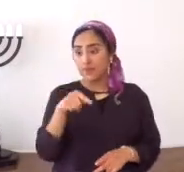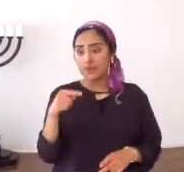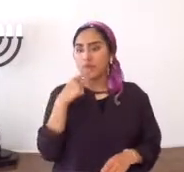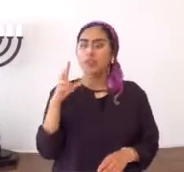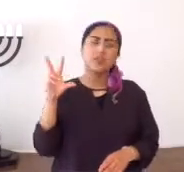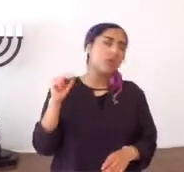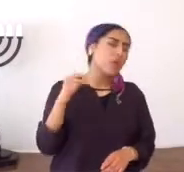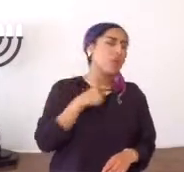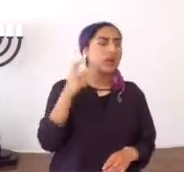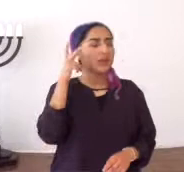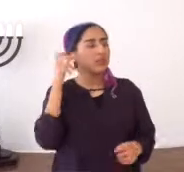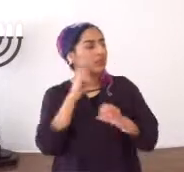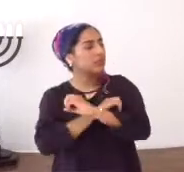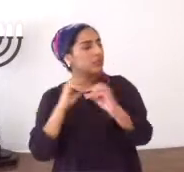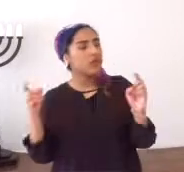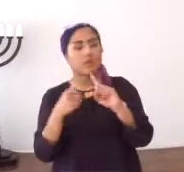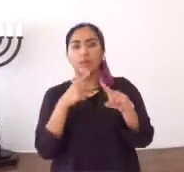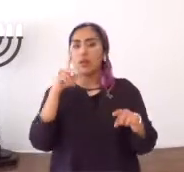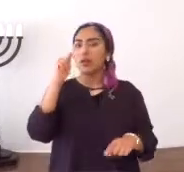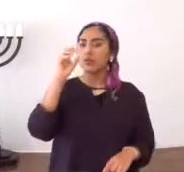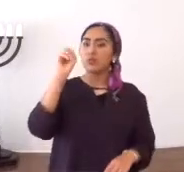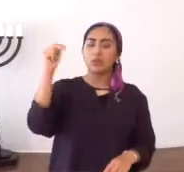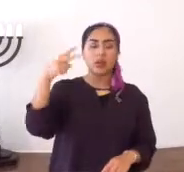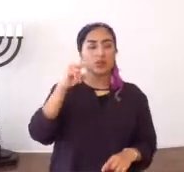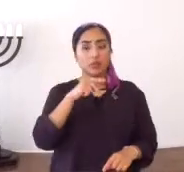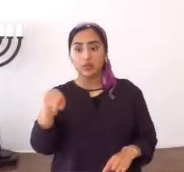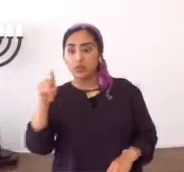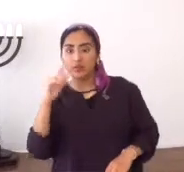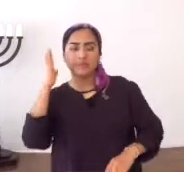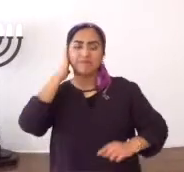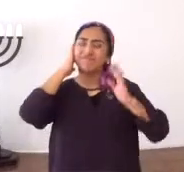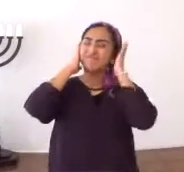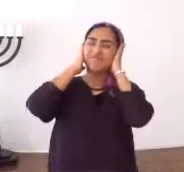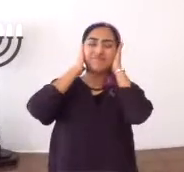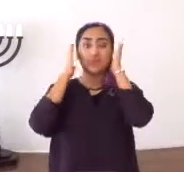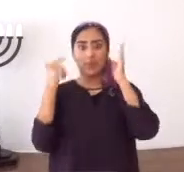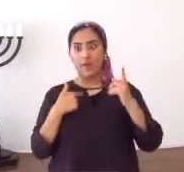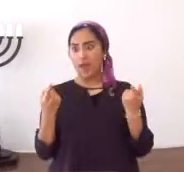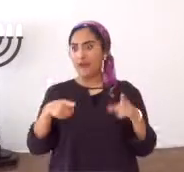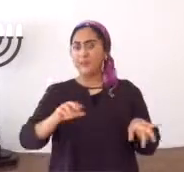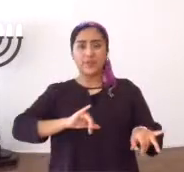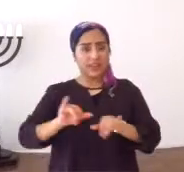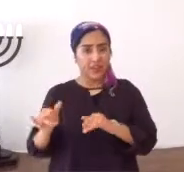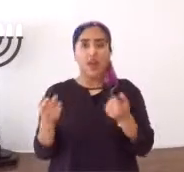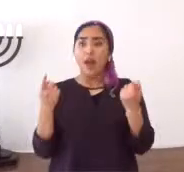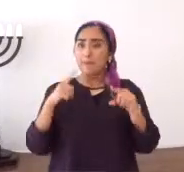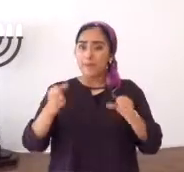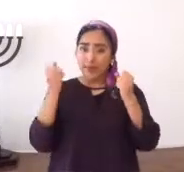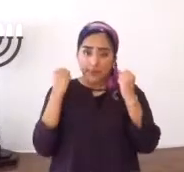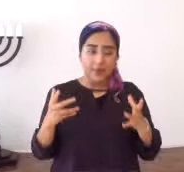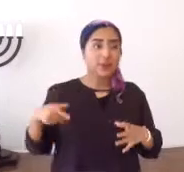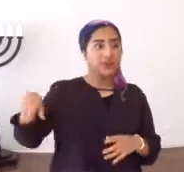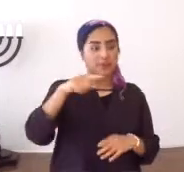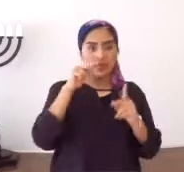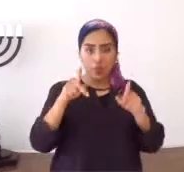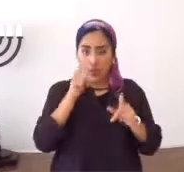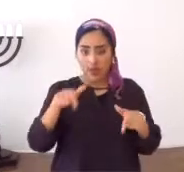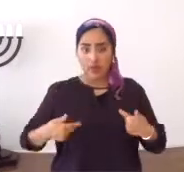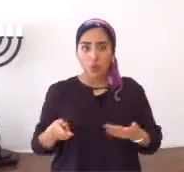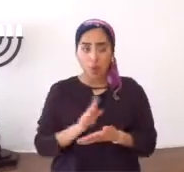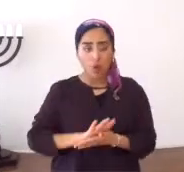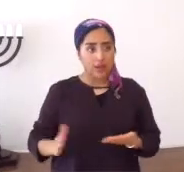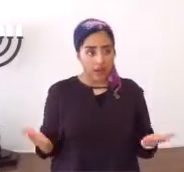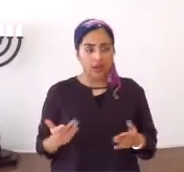las personas, decían yo, dicen, no, no quiero oír nada, de la Torah, y tapan sus oídos, y así me ha sucedido, y le ha